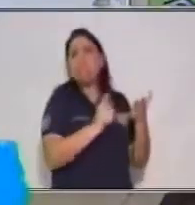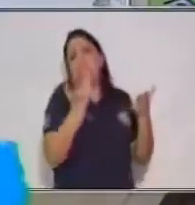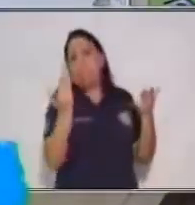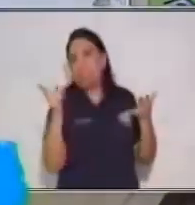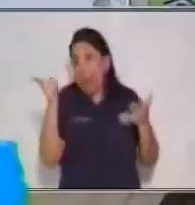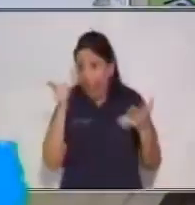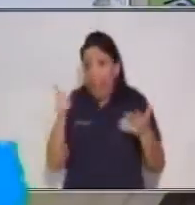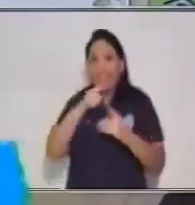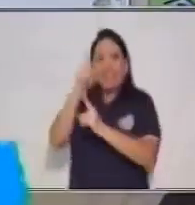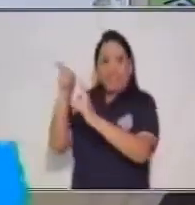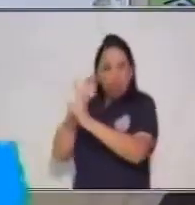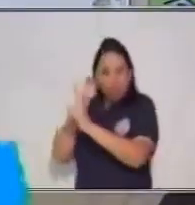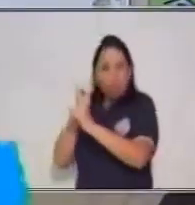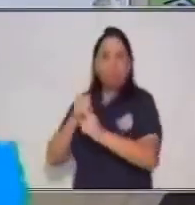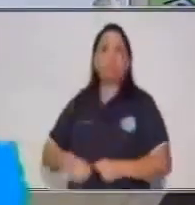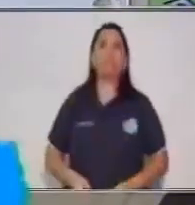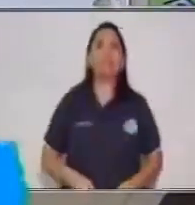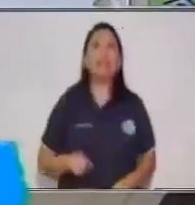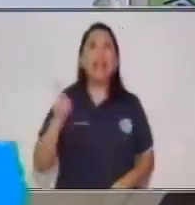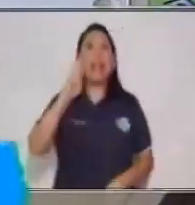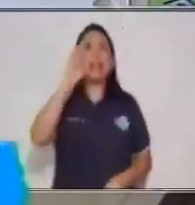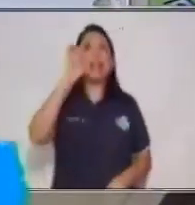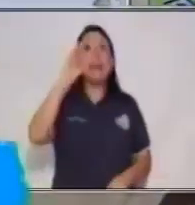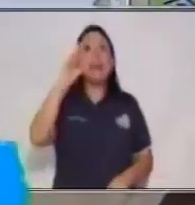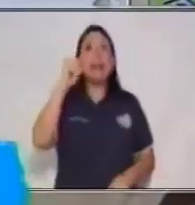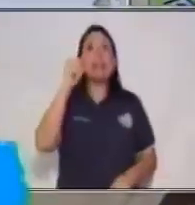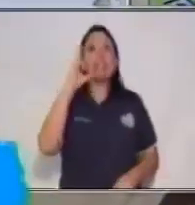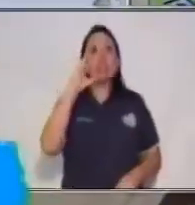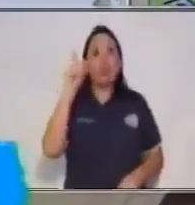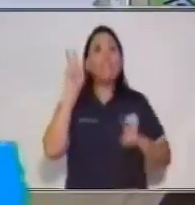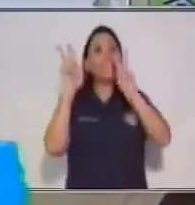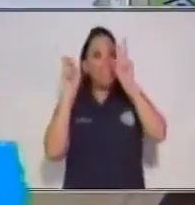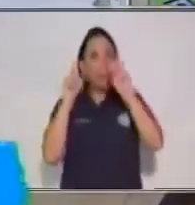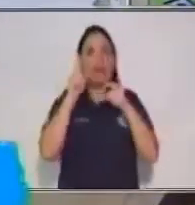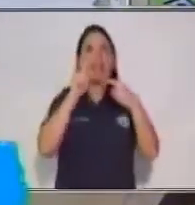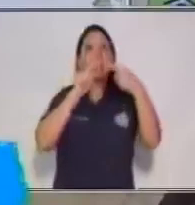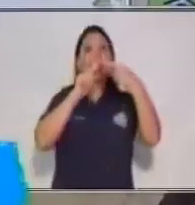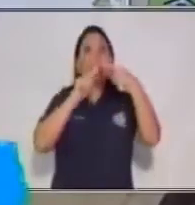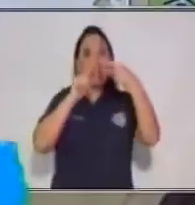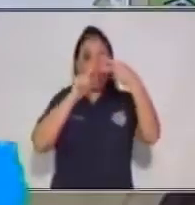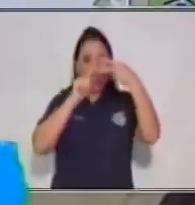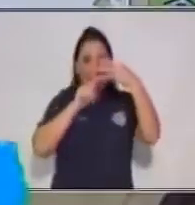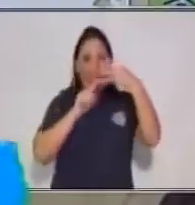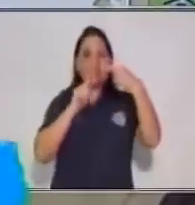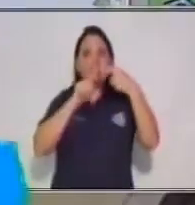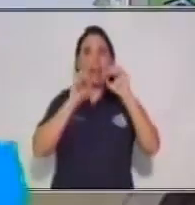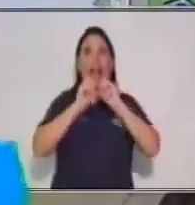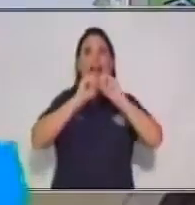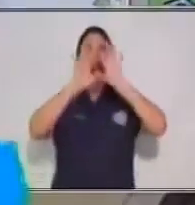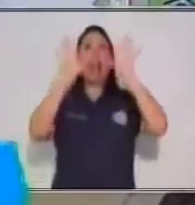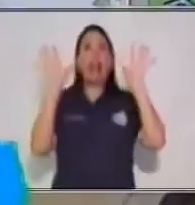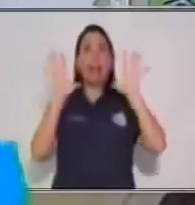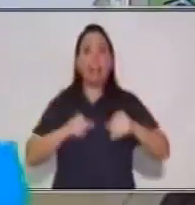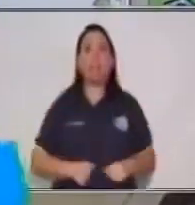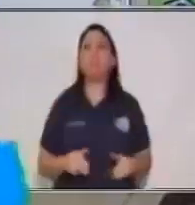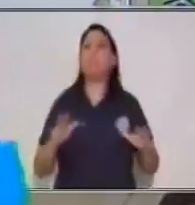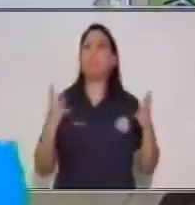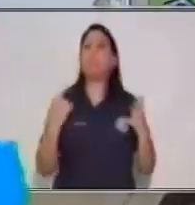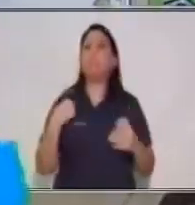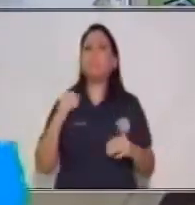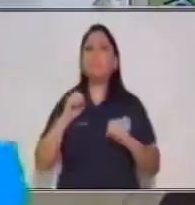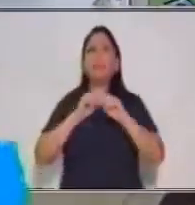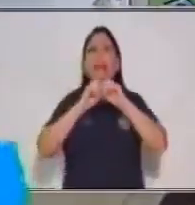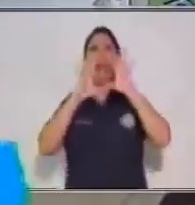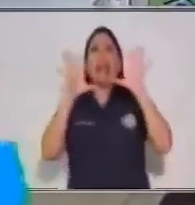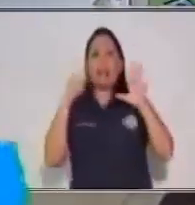redacción tiene tres características. La claridad. ¿Qué es la claridad? Es la visión y la